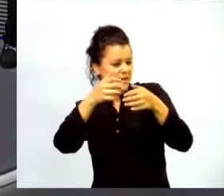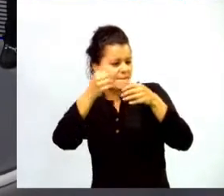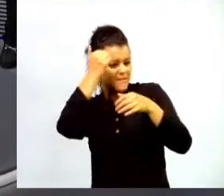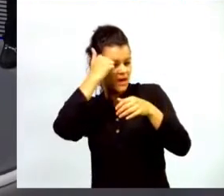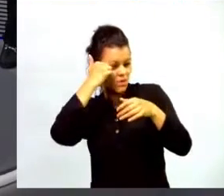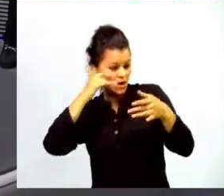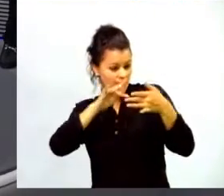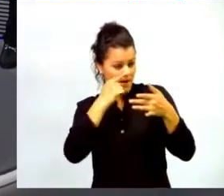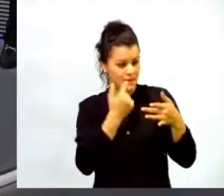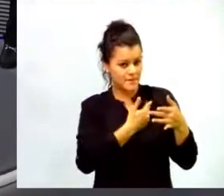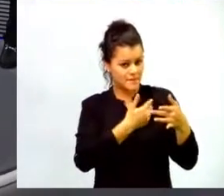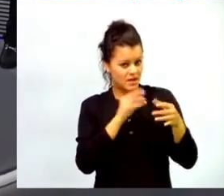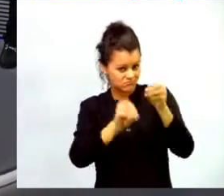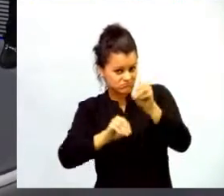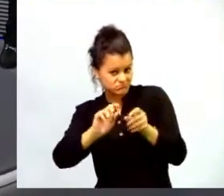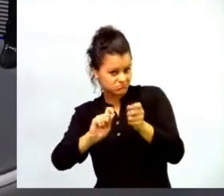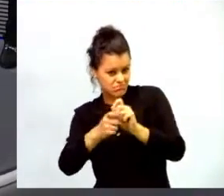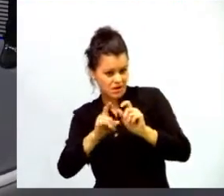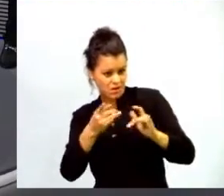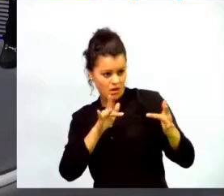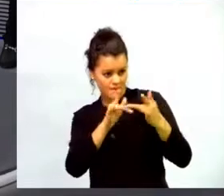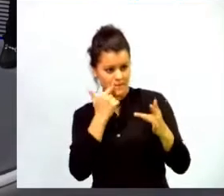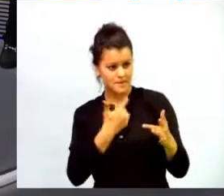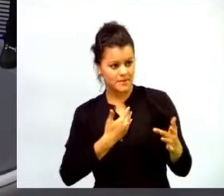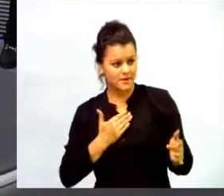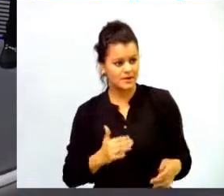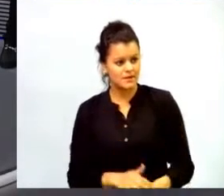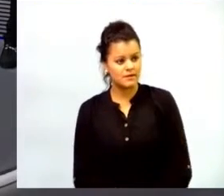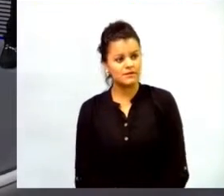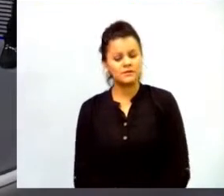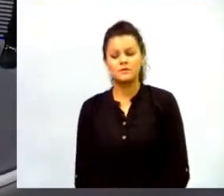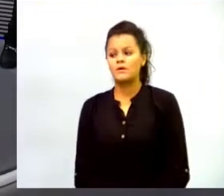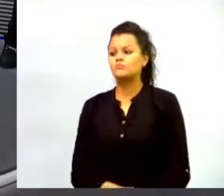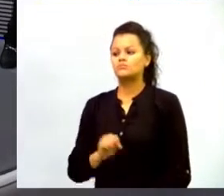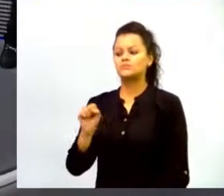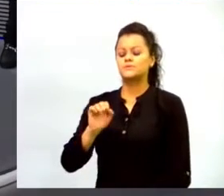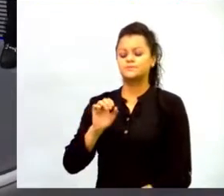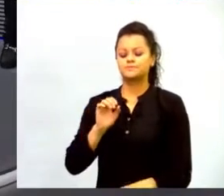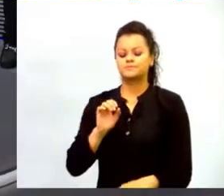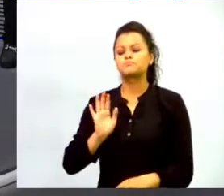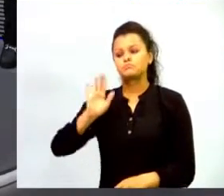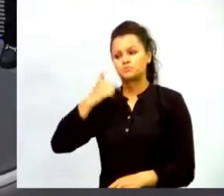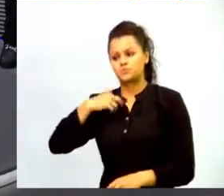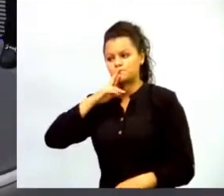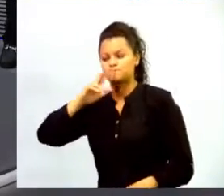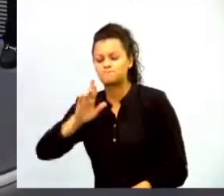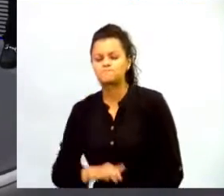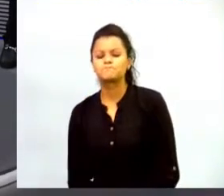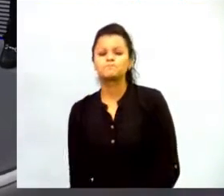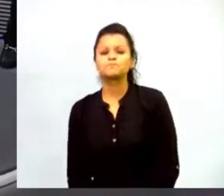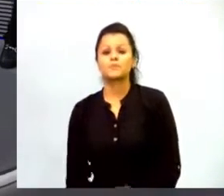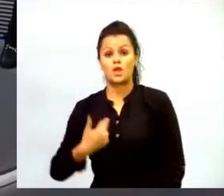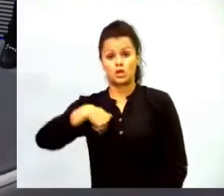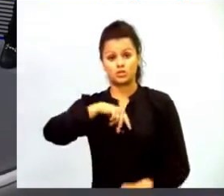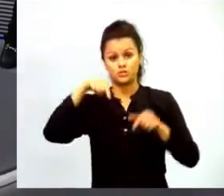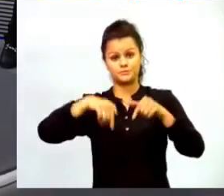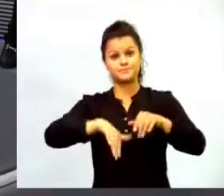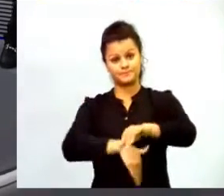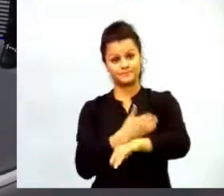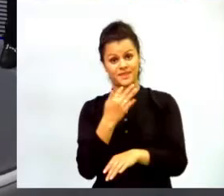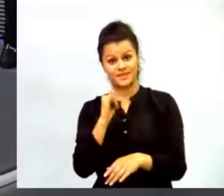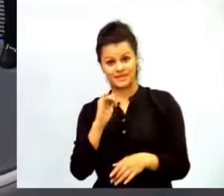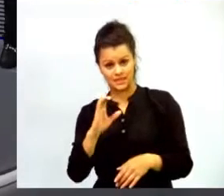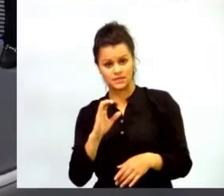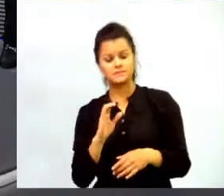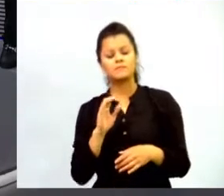si yo me permito responder nosotros desde el ministerio TIC tenemos programas de